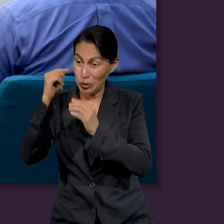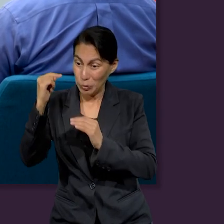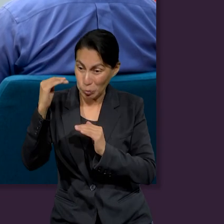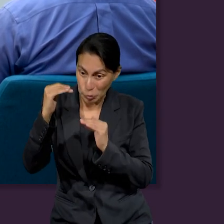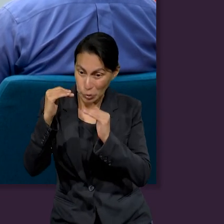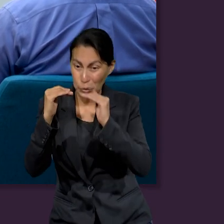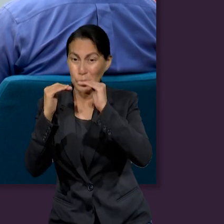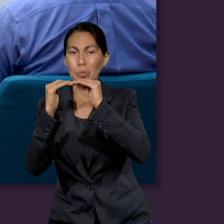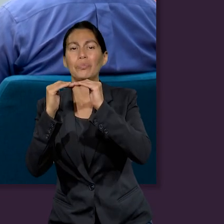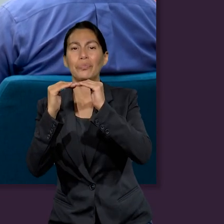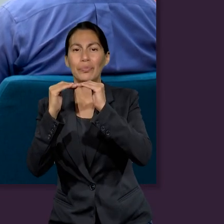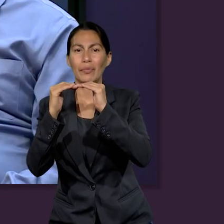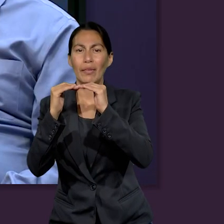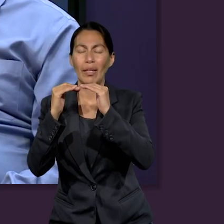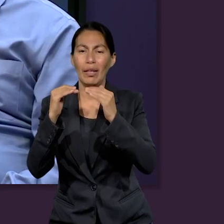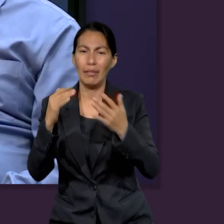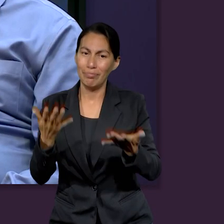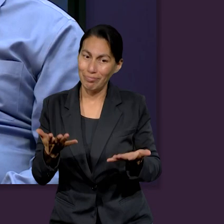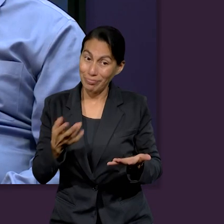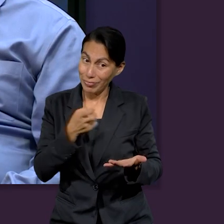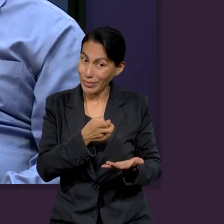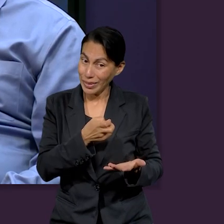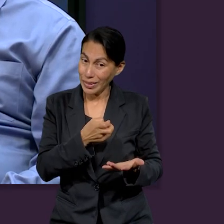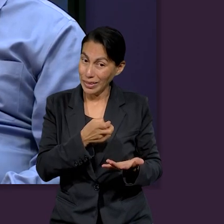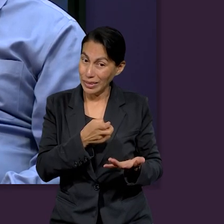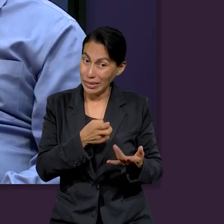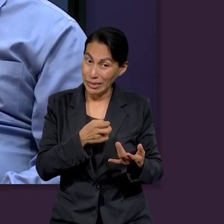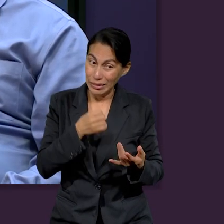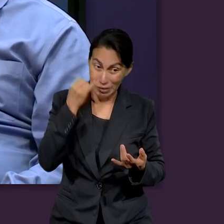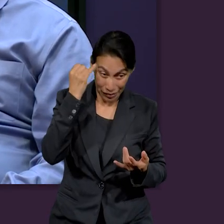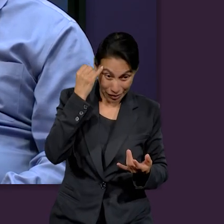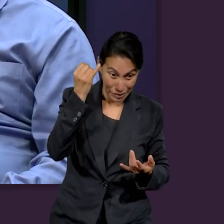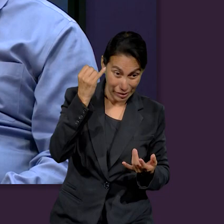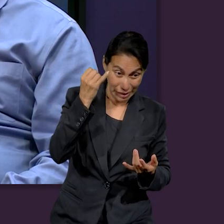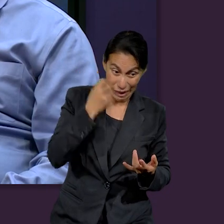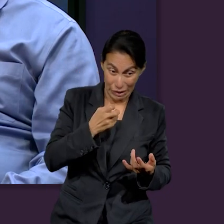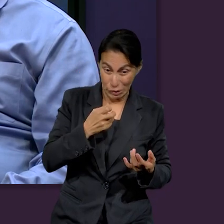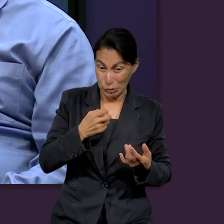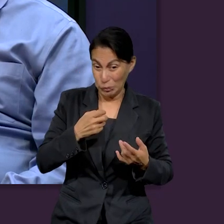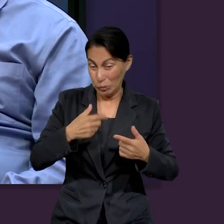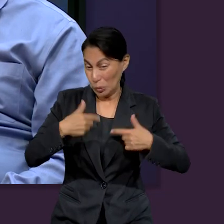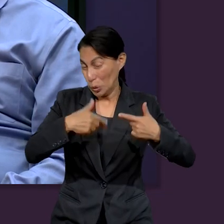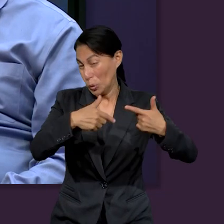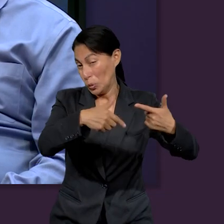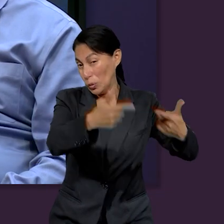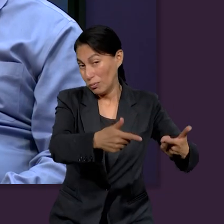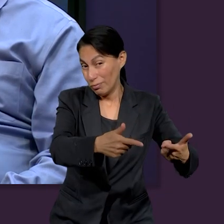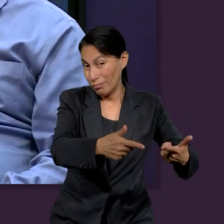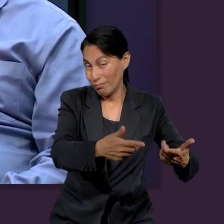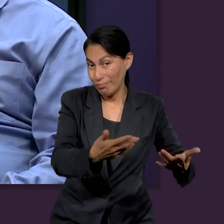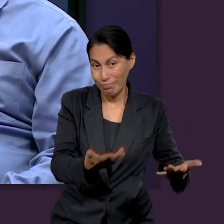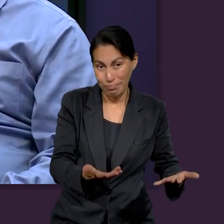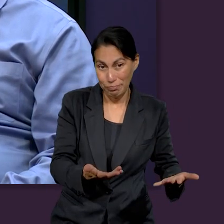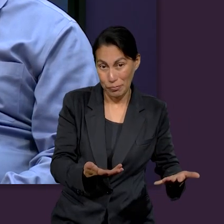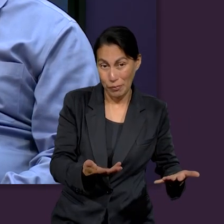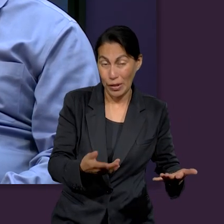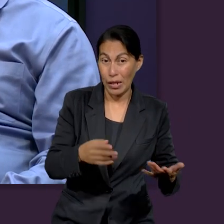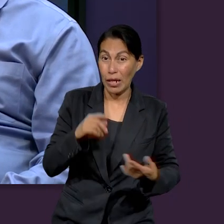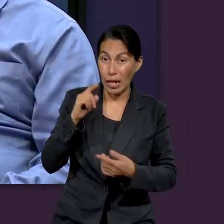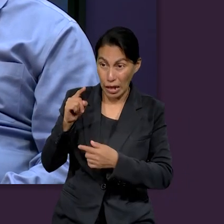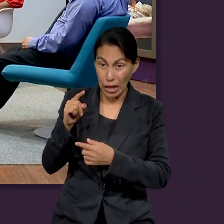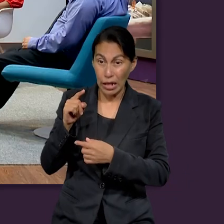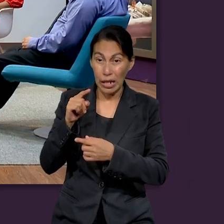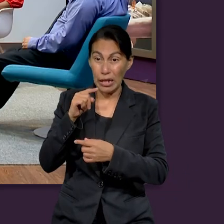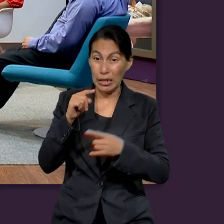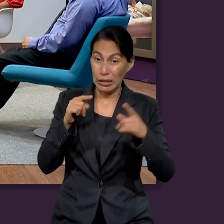ambicionaba el trono de Dios. Y tal vez, entonces, no imaginó los extremos a los que llevaría su rebelión como para atentar contra la